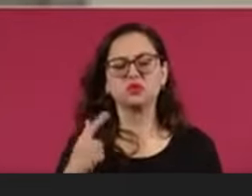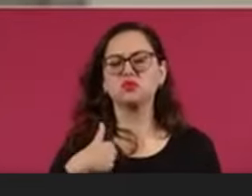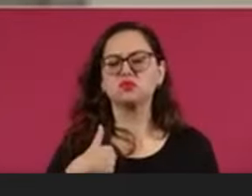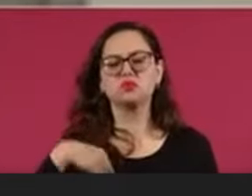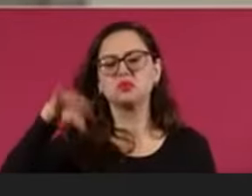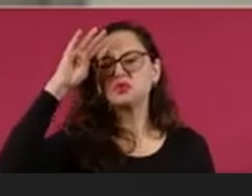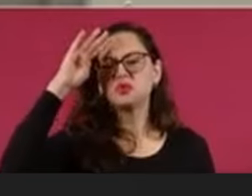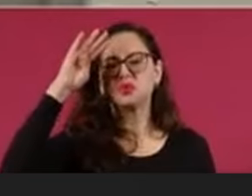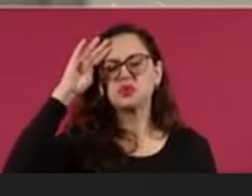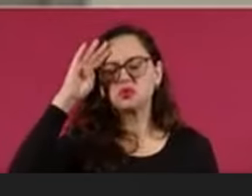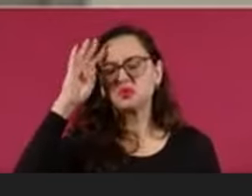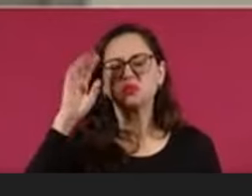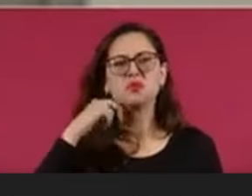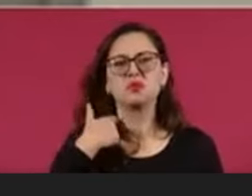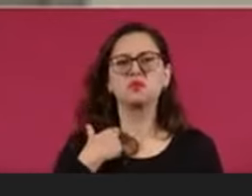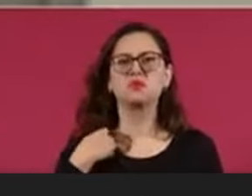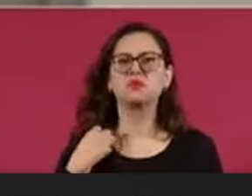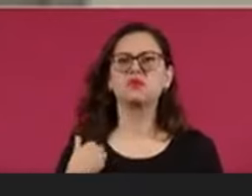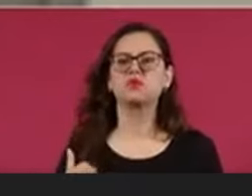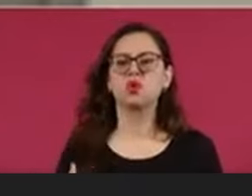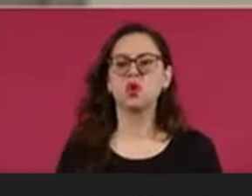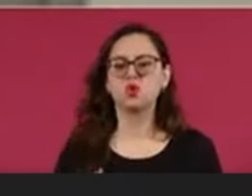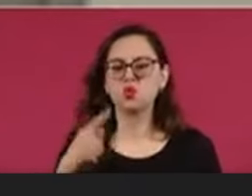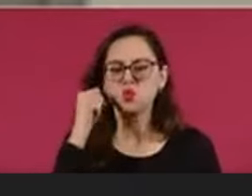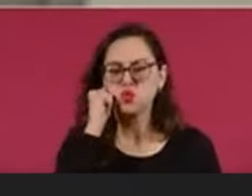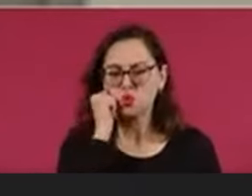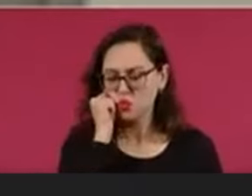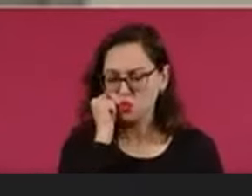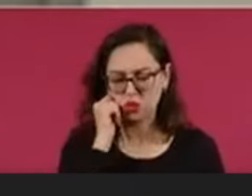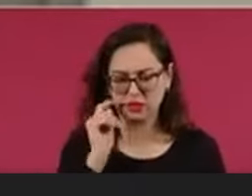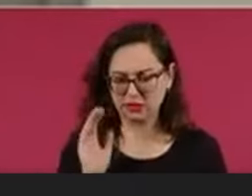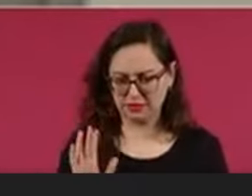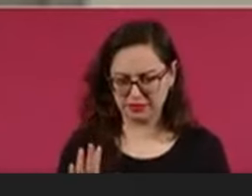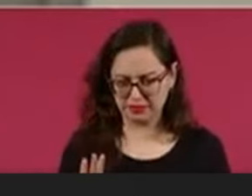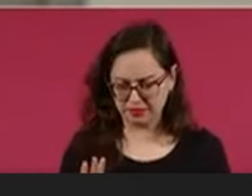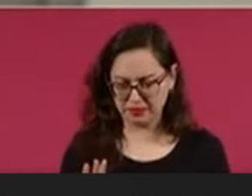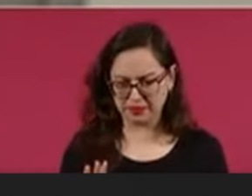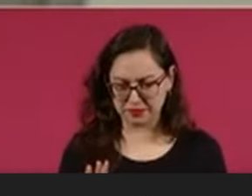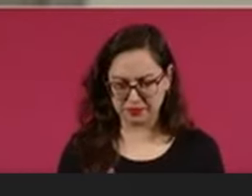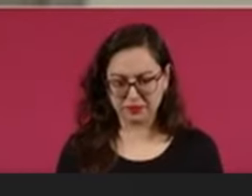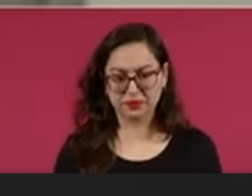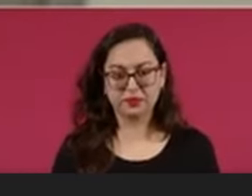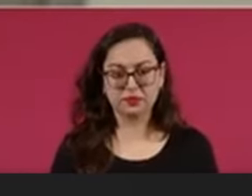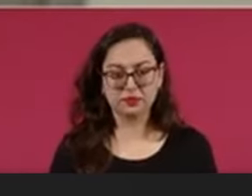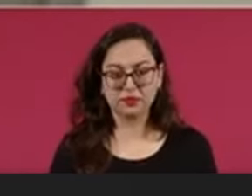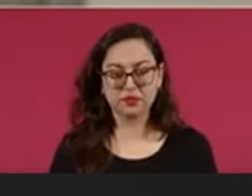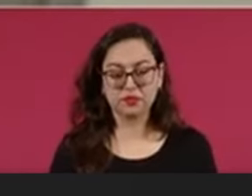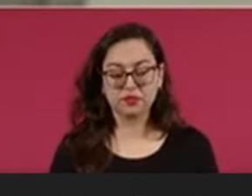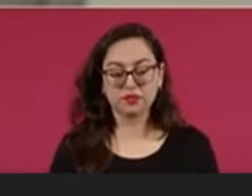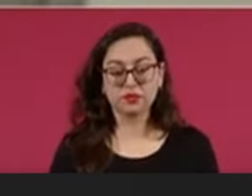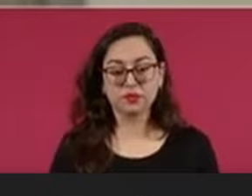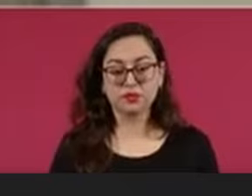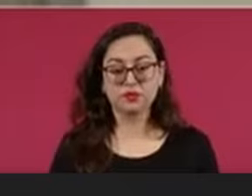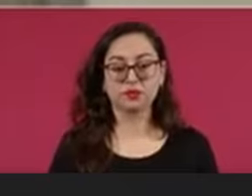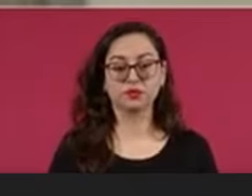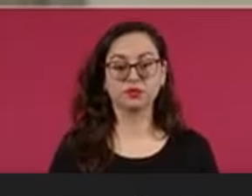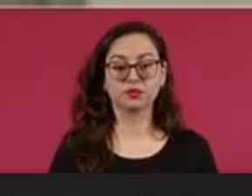no podía yo aceptar el fraude electoral,